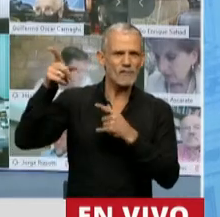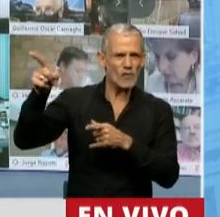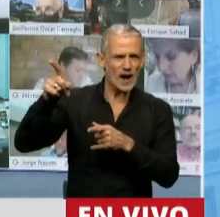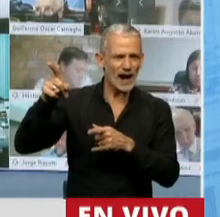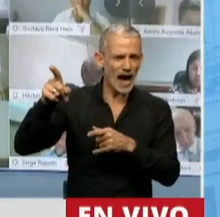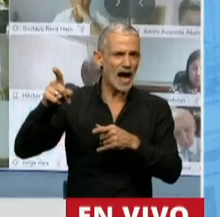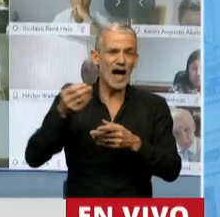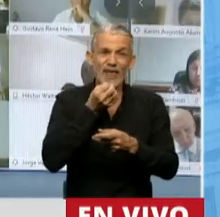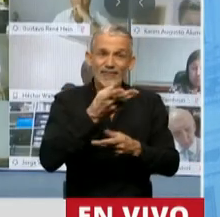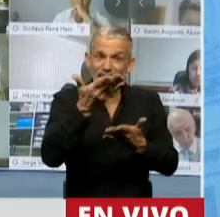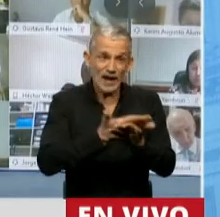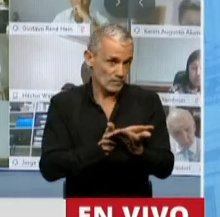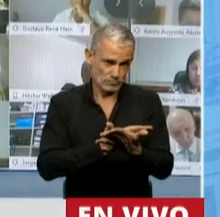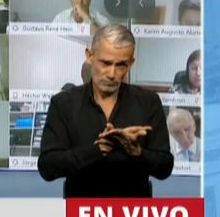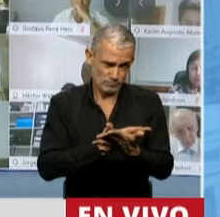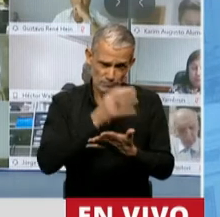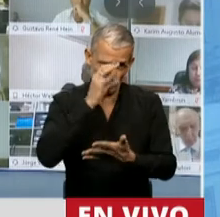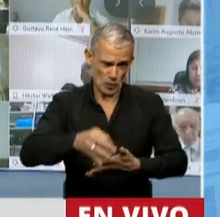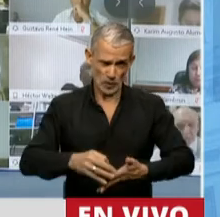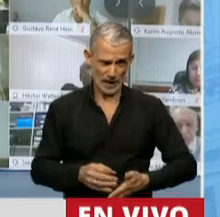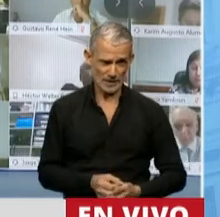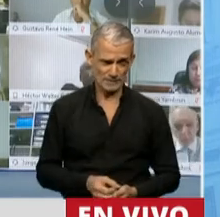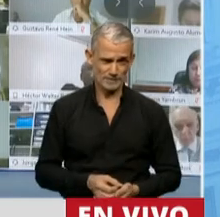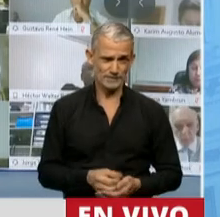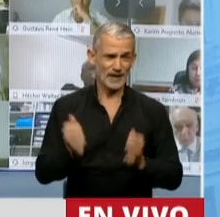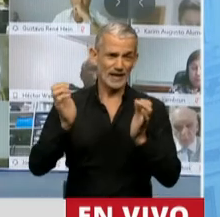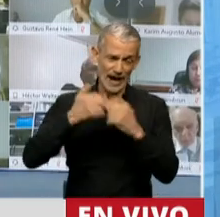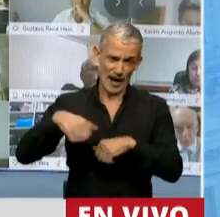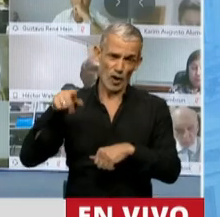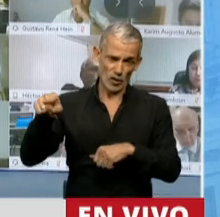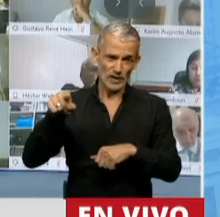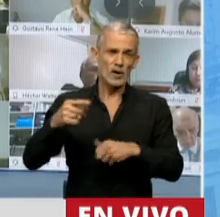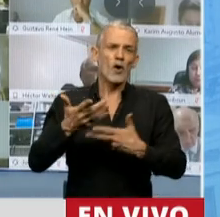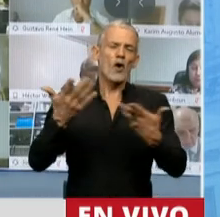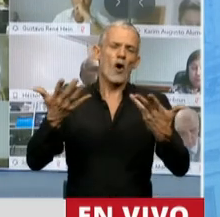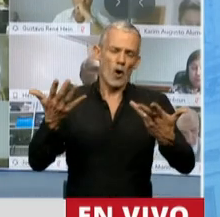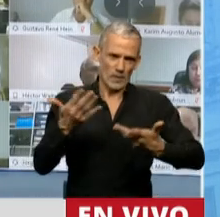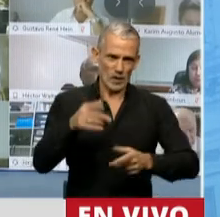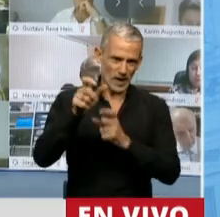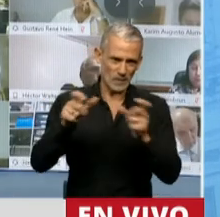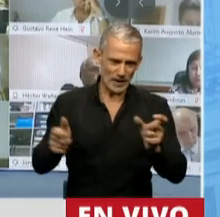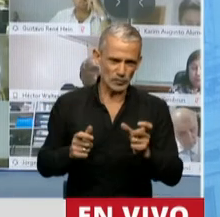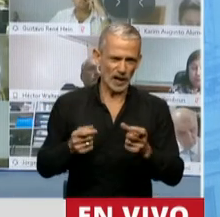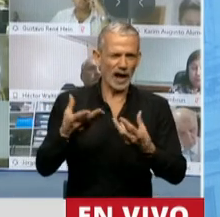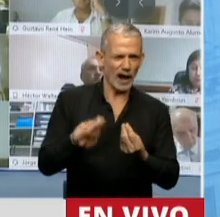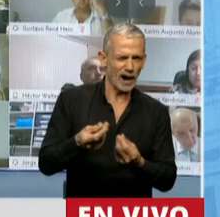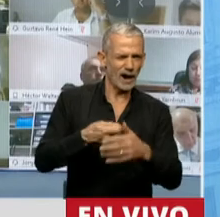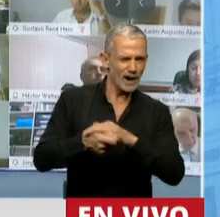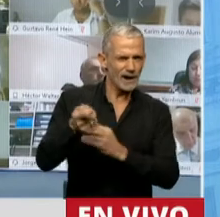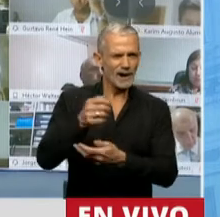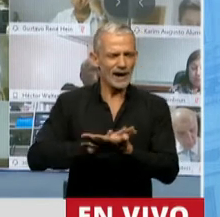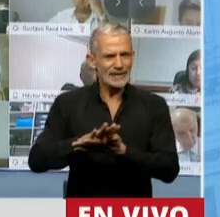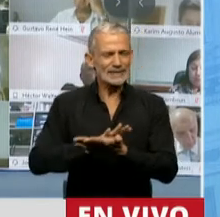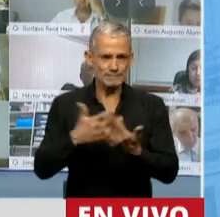no se declara ante el fisco. Es evidente que quienes participan de este tipo de prácticas